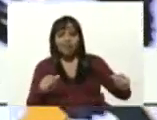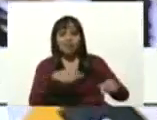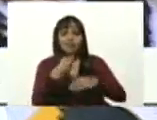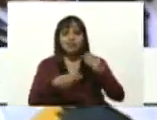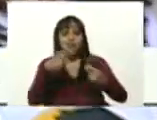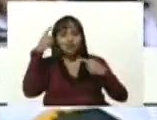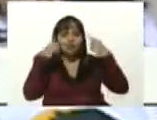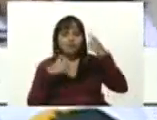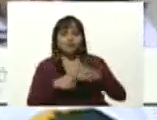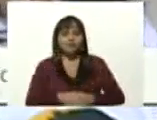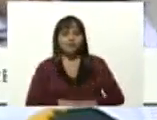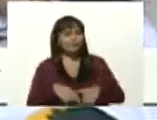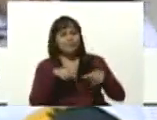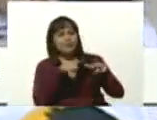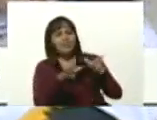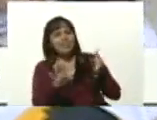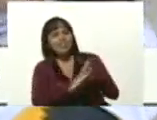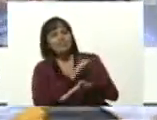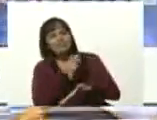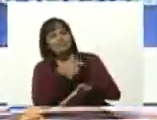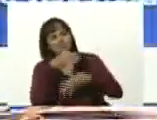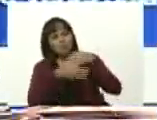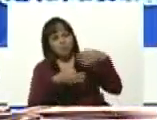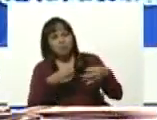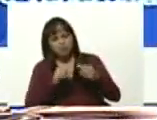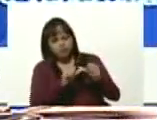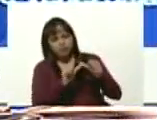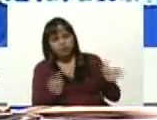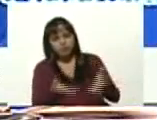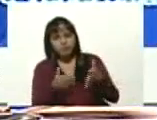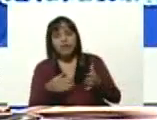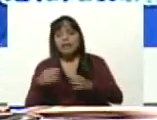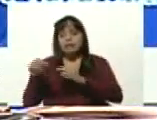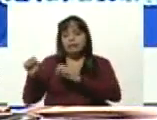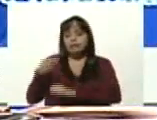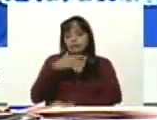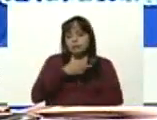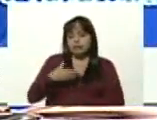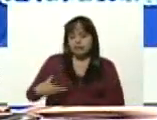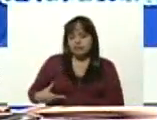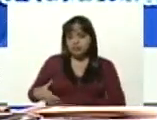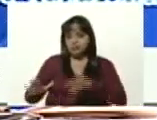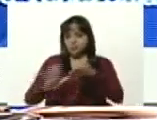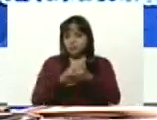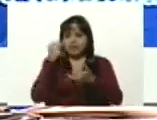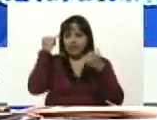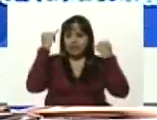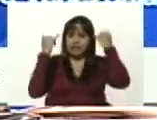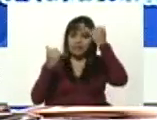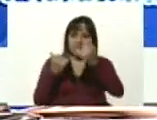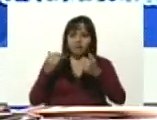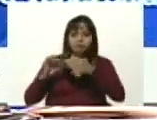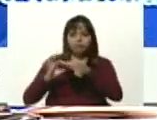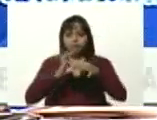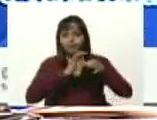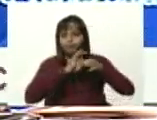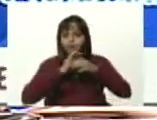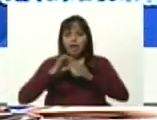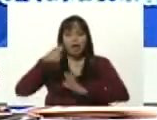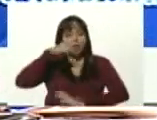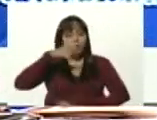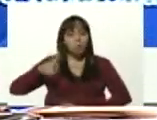más dice tu balance, Trumpis, por favor? Señor Presidente, fíjese, dentro de la aspiración común de nuestro pueblo y de los pueblos